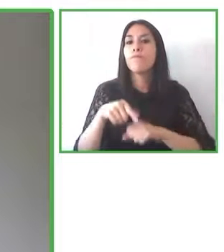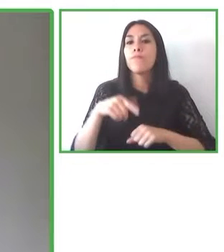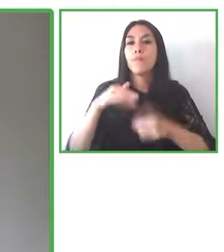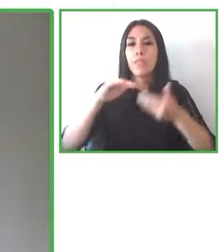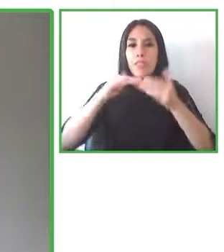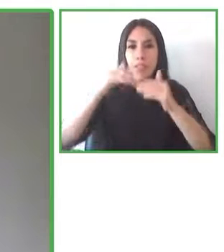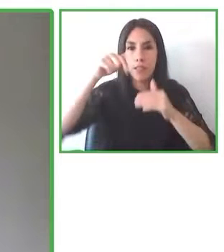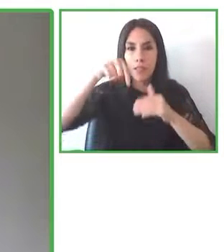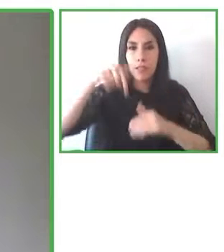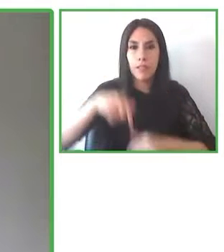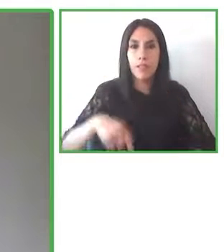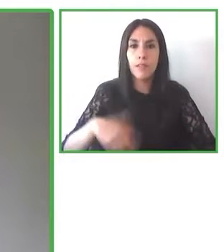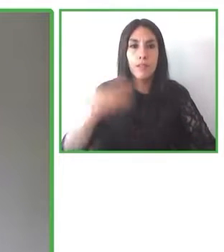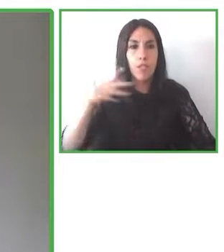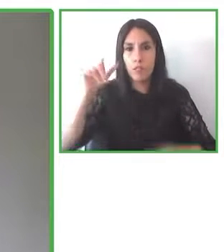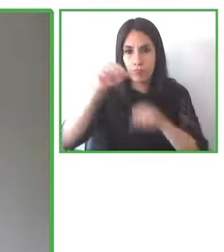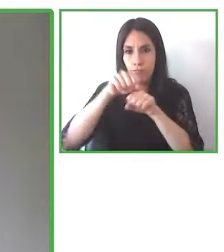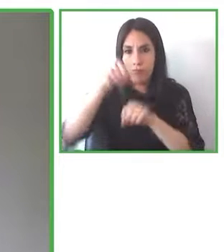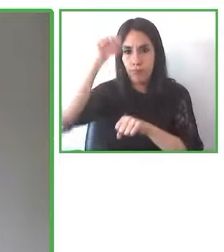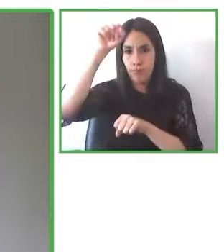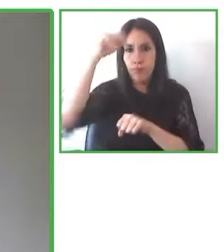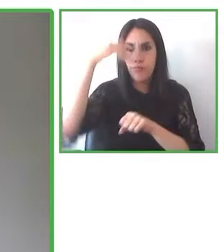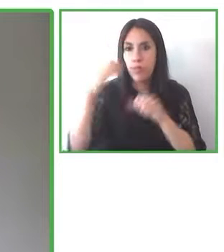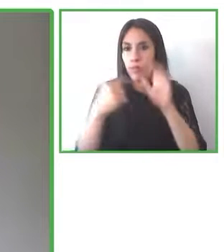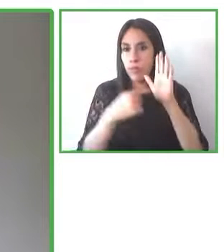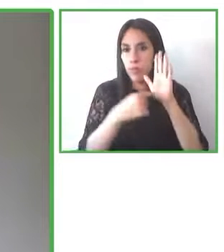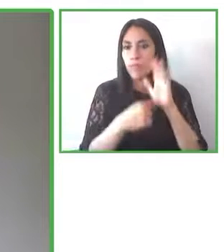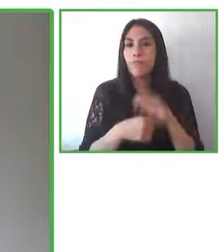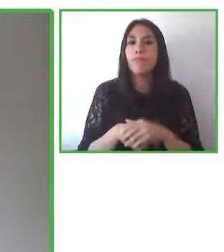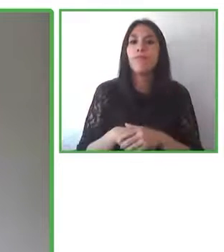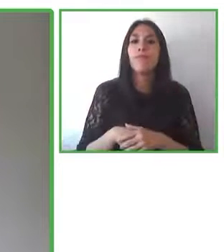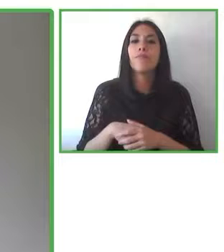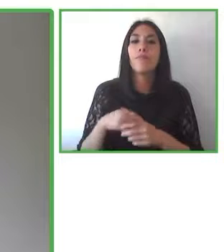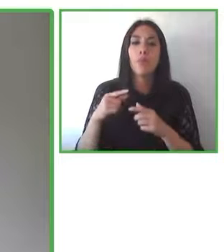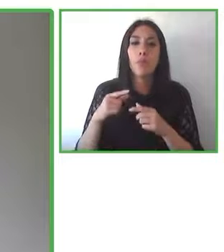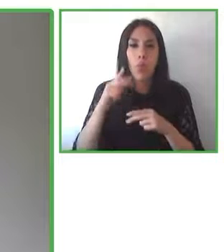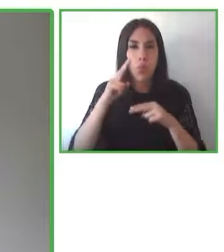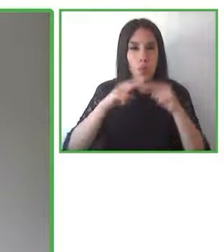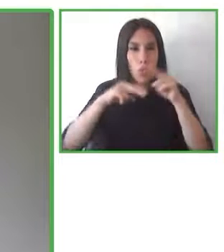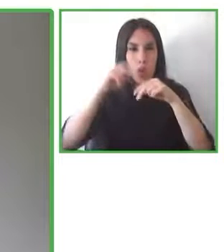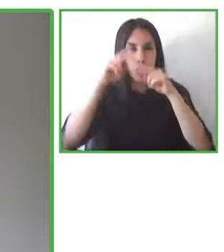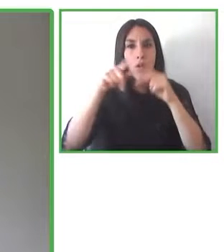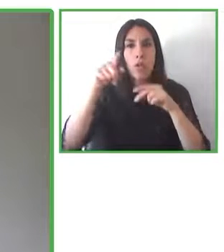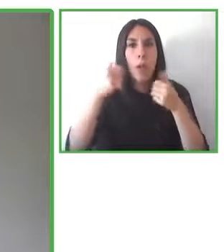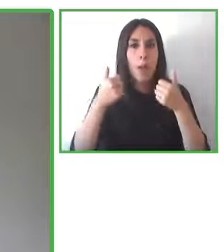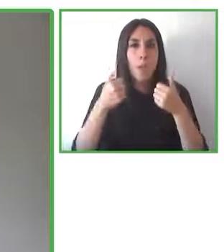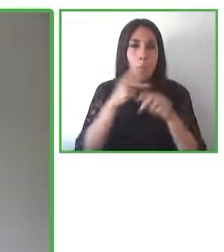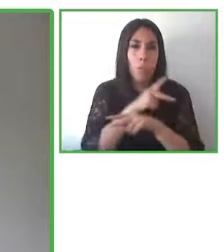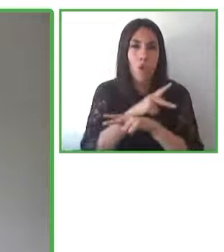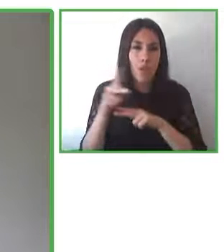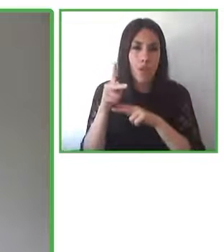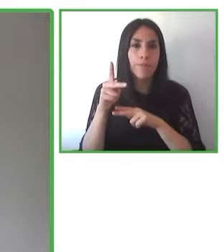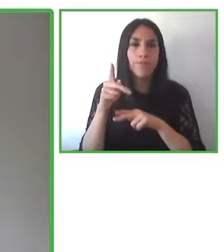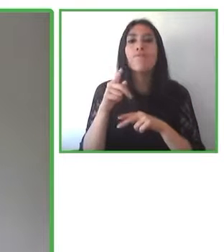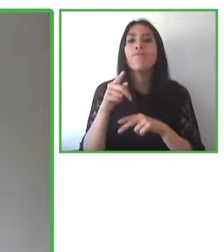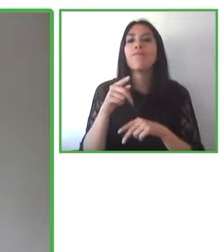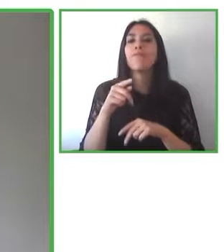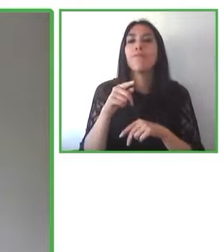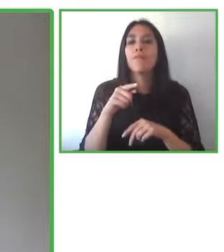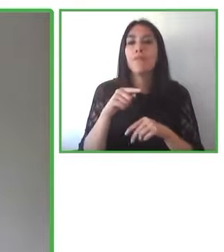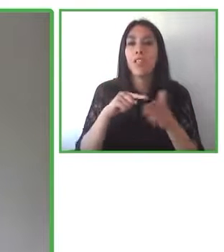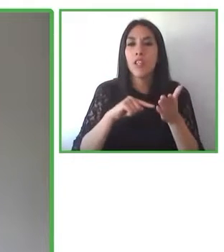construidos de la asociación internacional de profesionales en accesibilidad y técnico homologado para la implementación de la